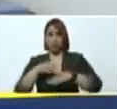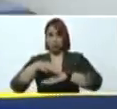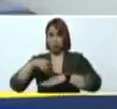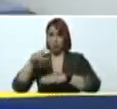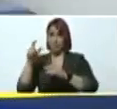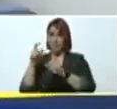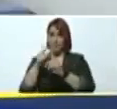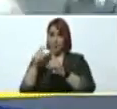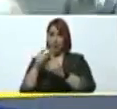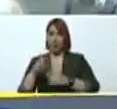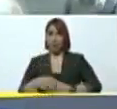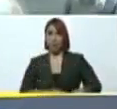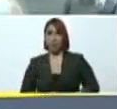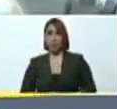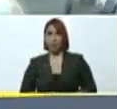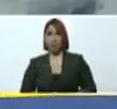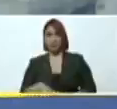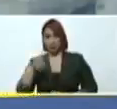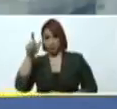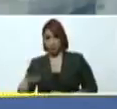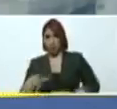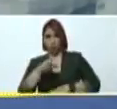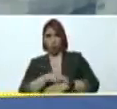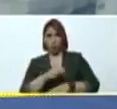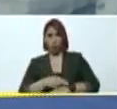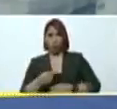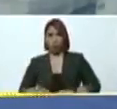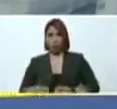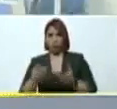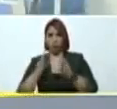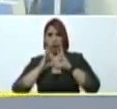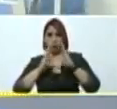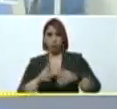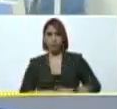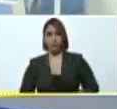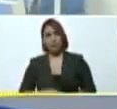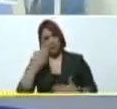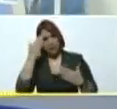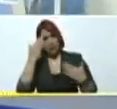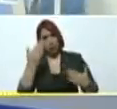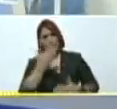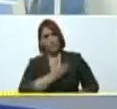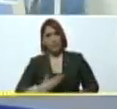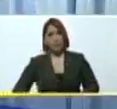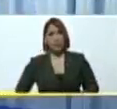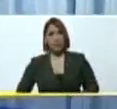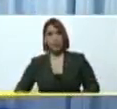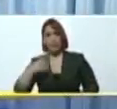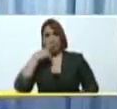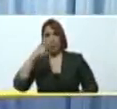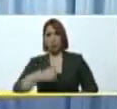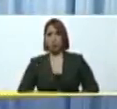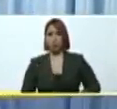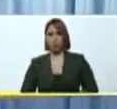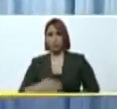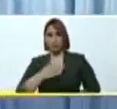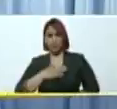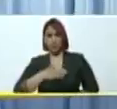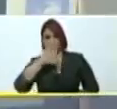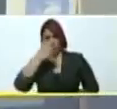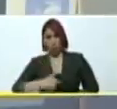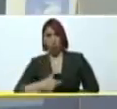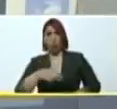palabra a Pedro Belisario para que dé su testimonio. Saludos, presidente Nicolás Maduro Moro. Yo soy el doctor Pedro